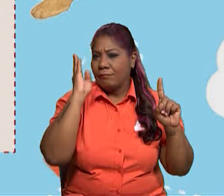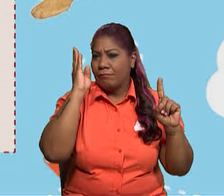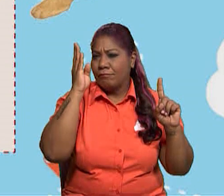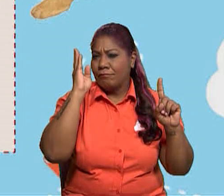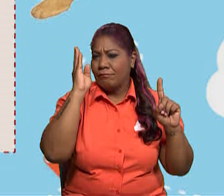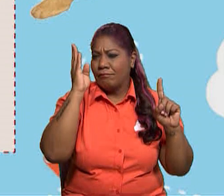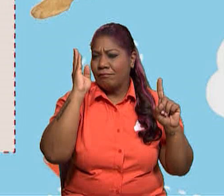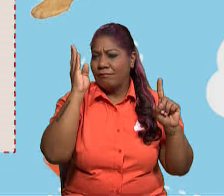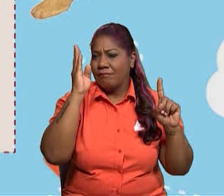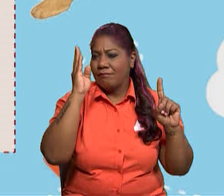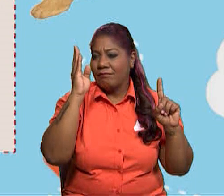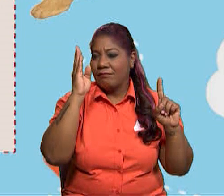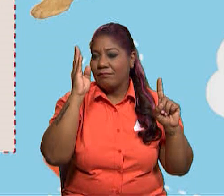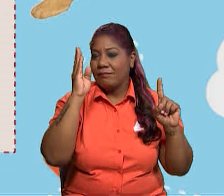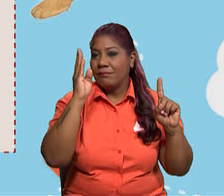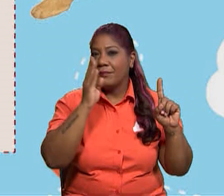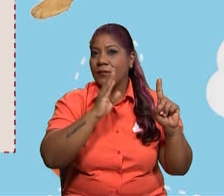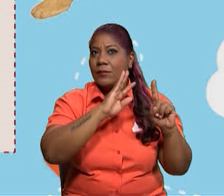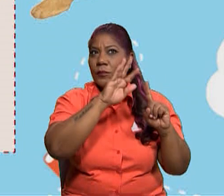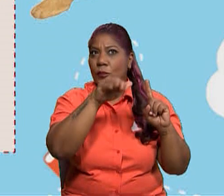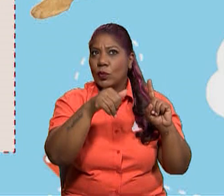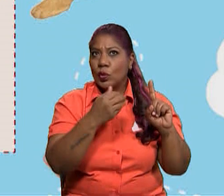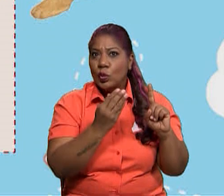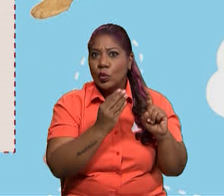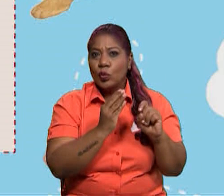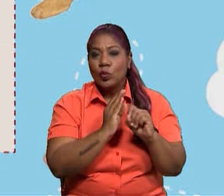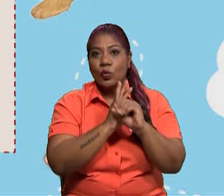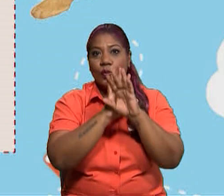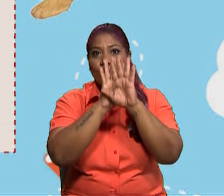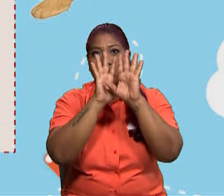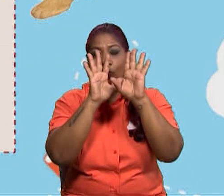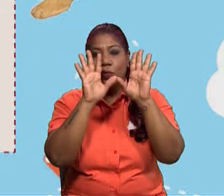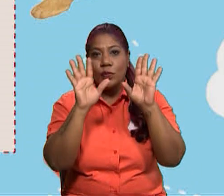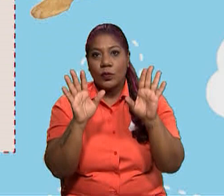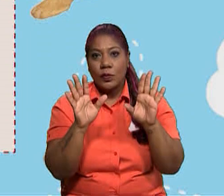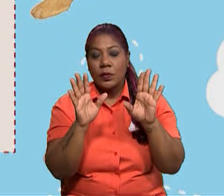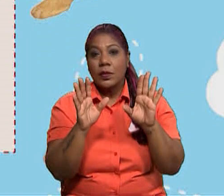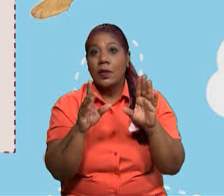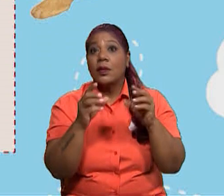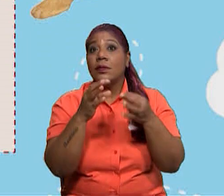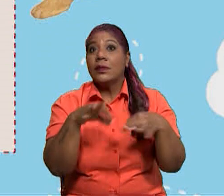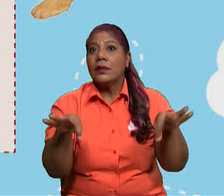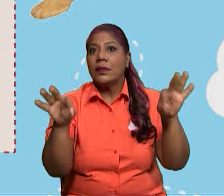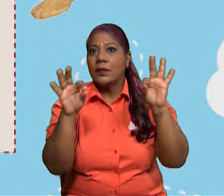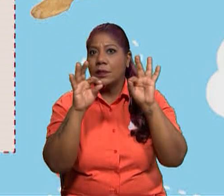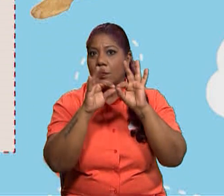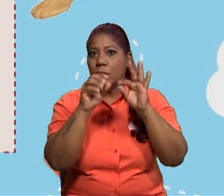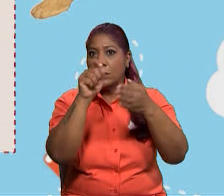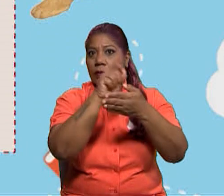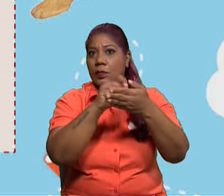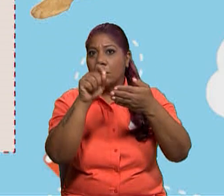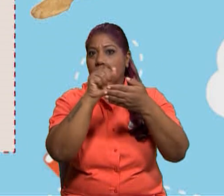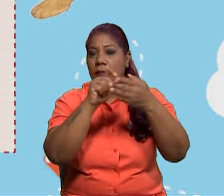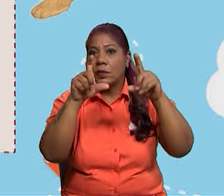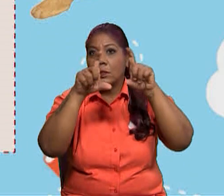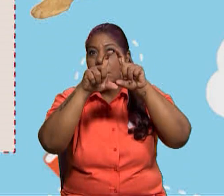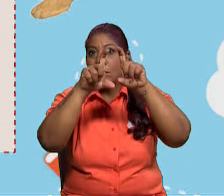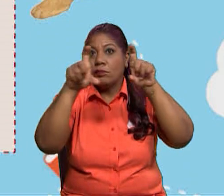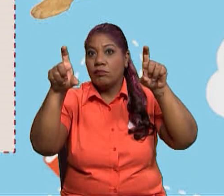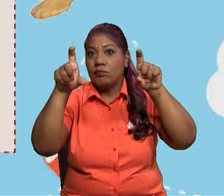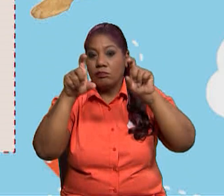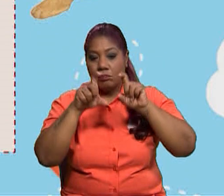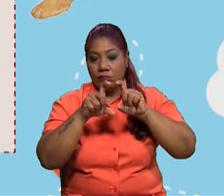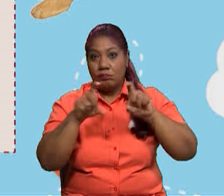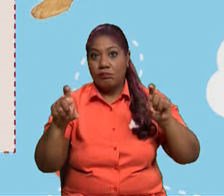Por esto, se debe organizar la información en párrafos, escribir en oraciones cortas